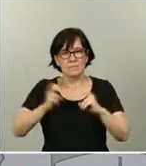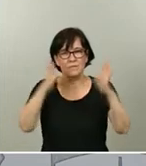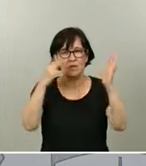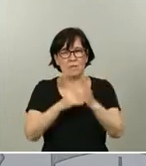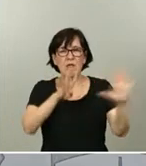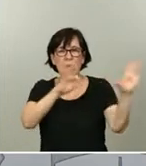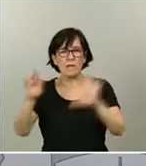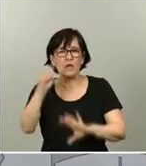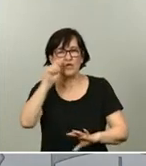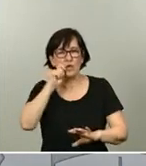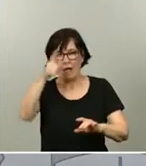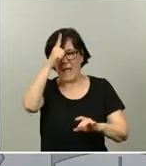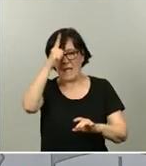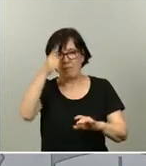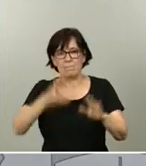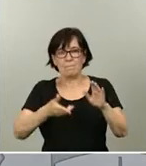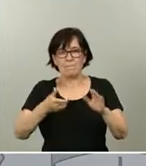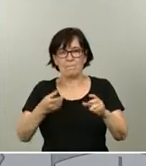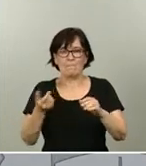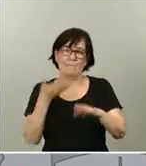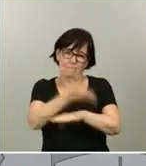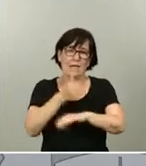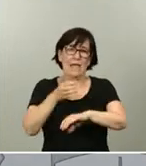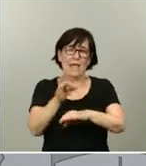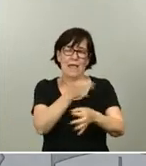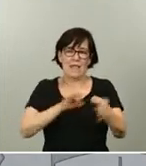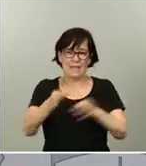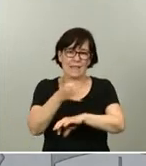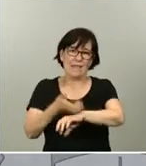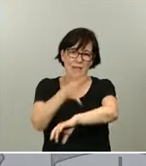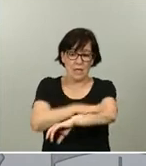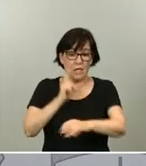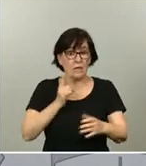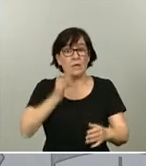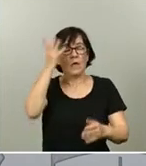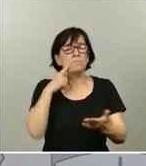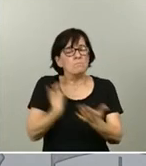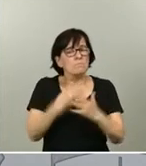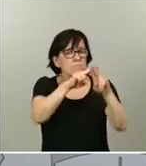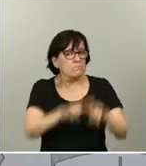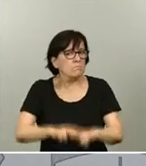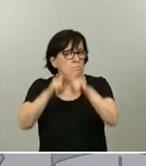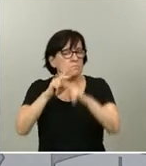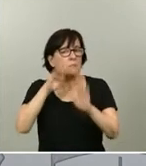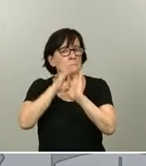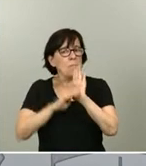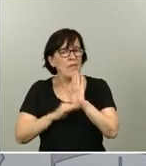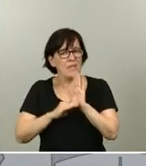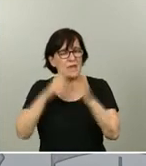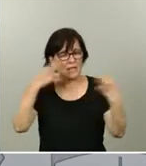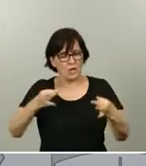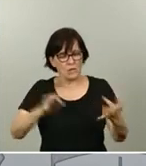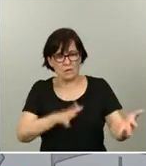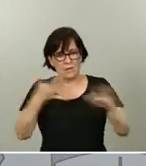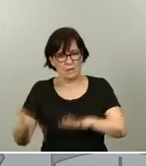alemanes a las Islas Baleares, una iniciativa con la que verificaremos todas las medidas de seguridad que aplicaremos en esta temporada